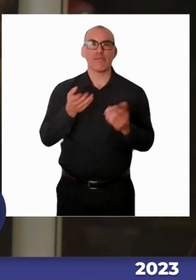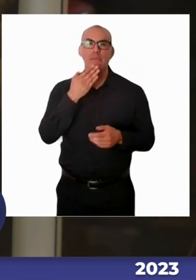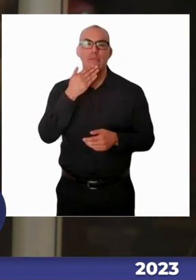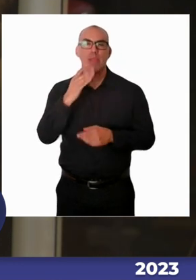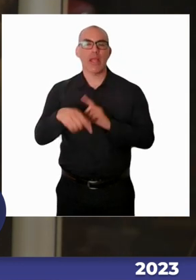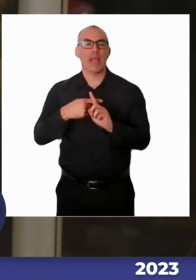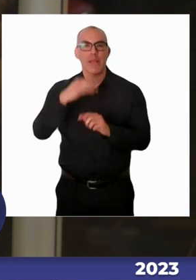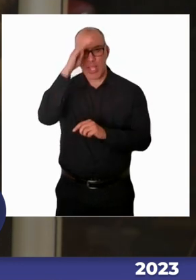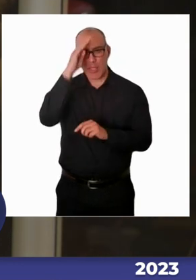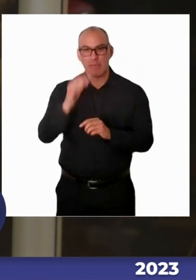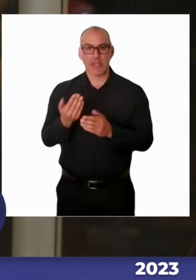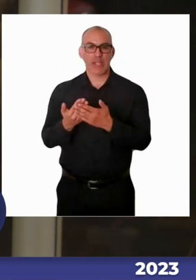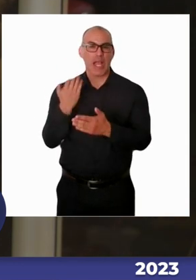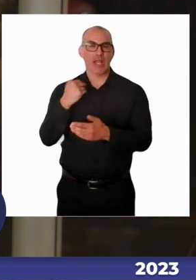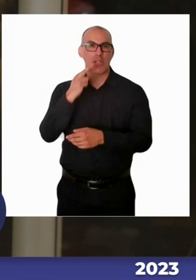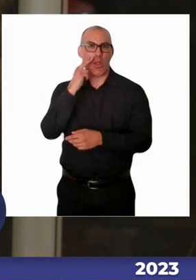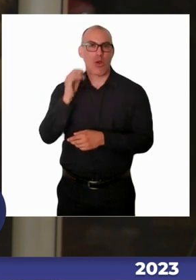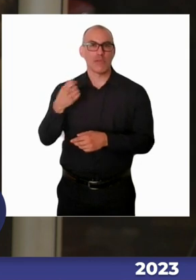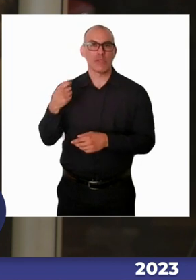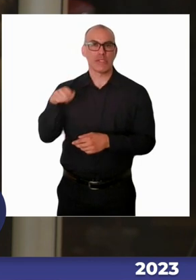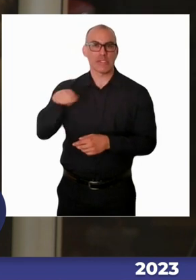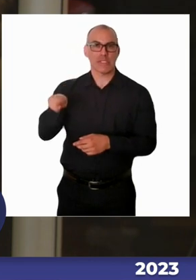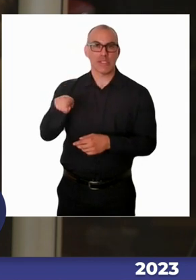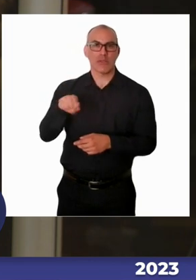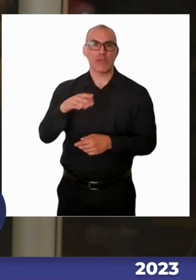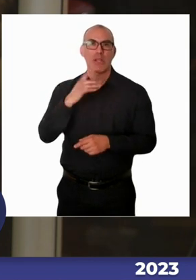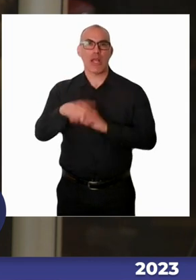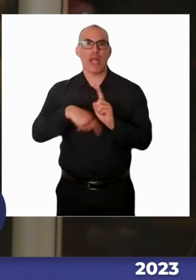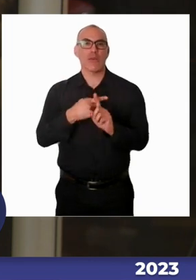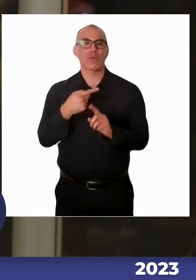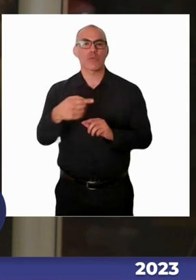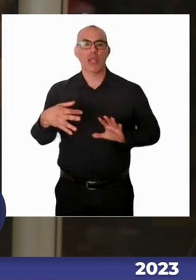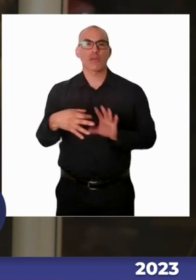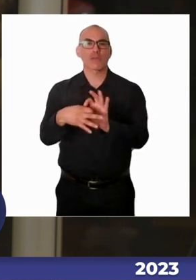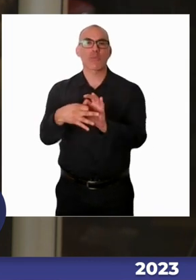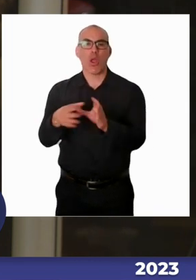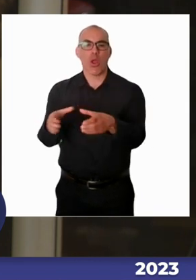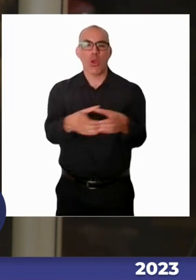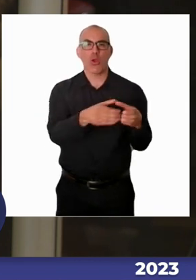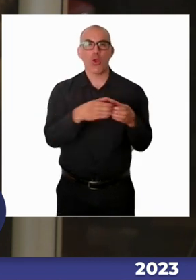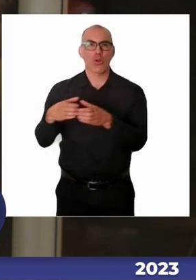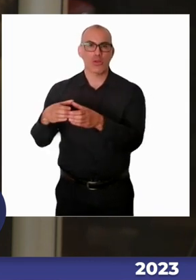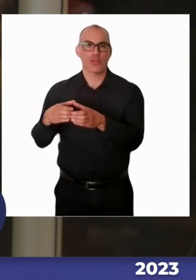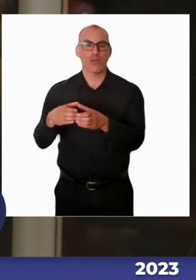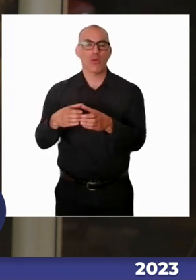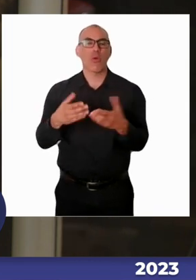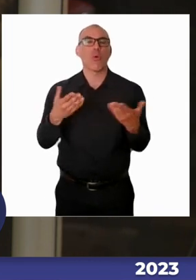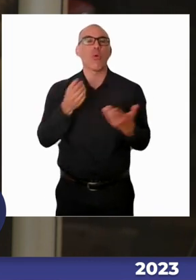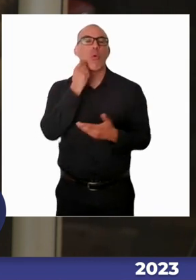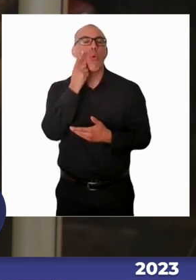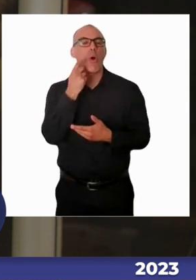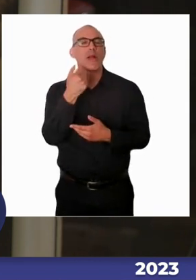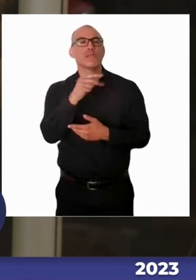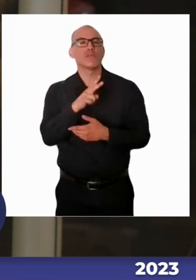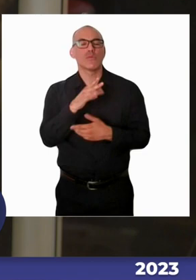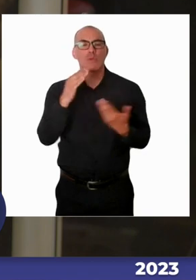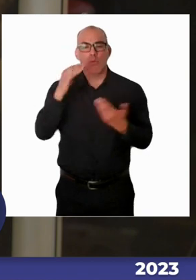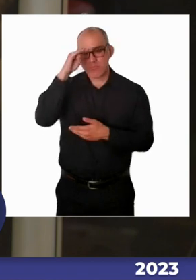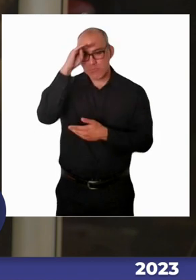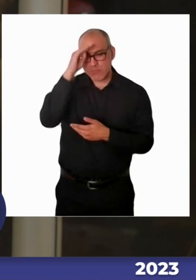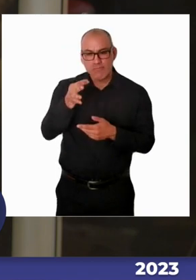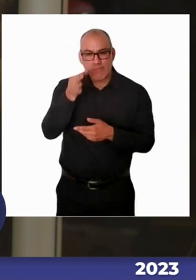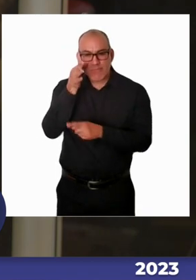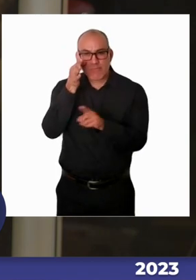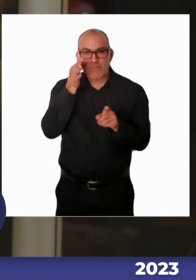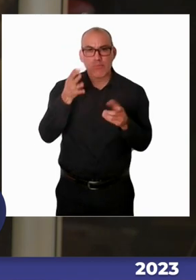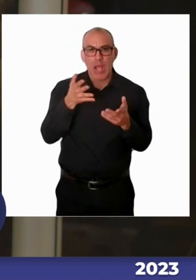también estos cambios que introdujo la ley de autismo a propósito de esas garantías que ahora se compromete, verdad,